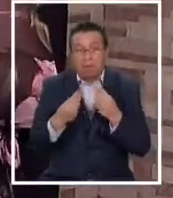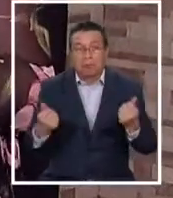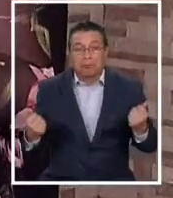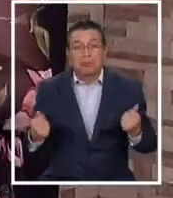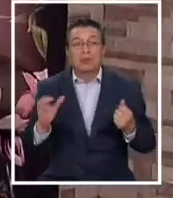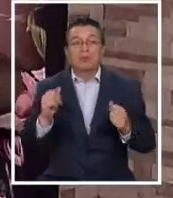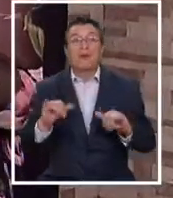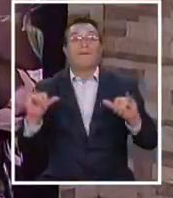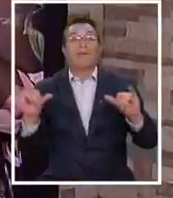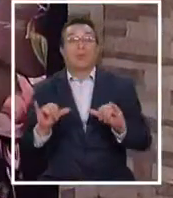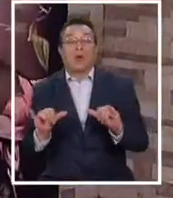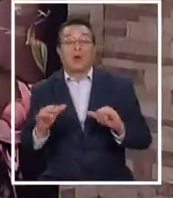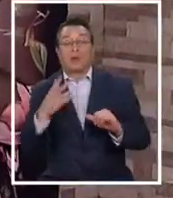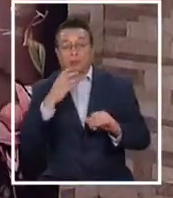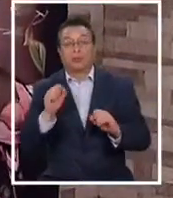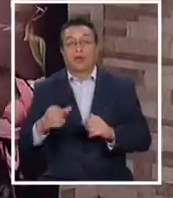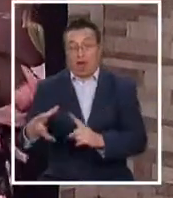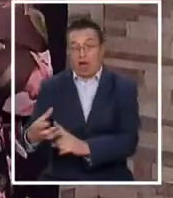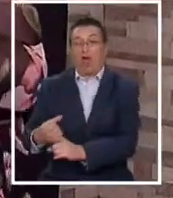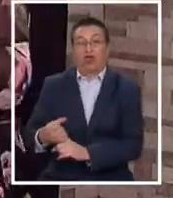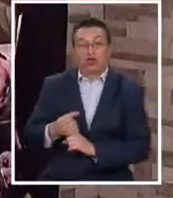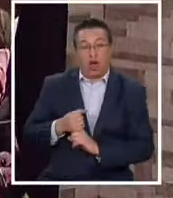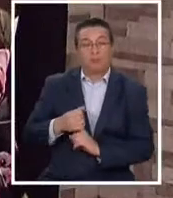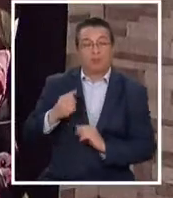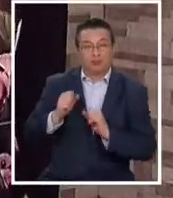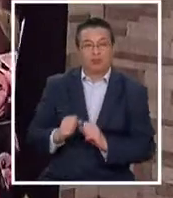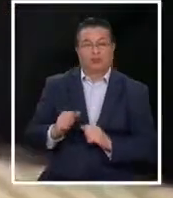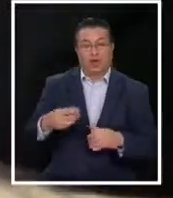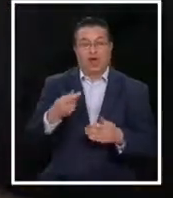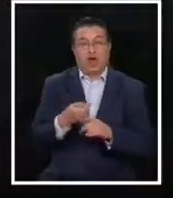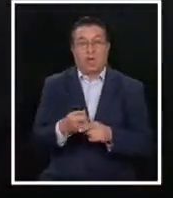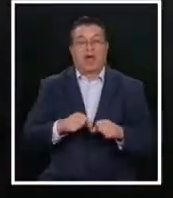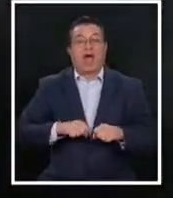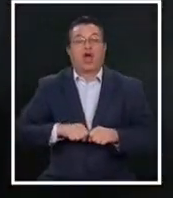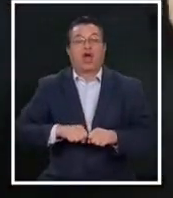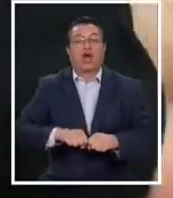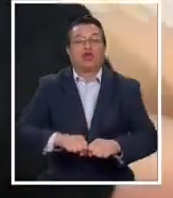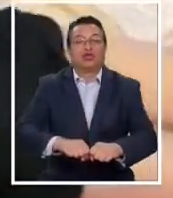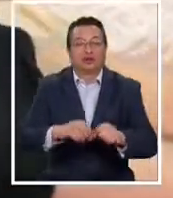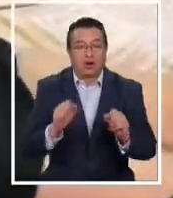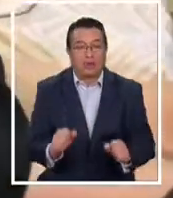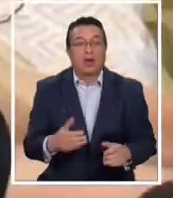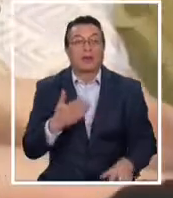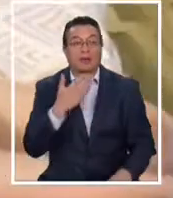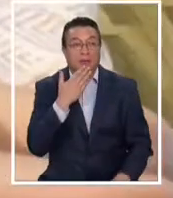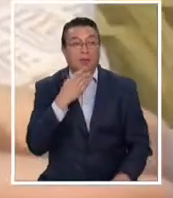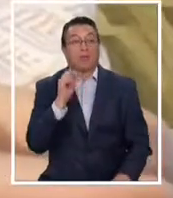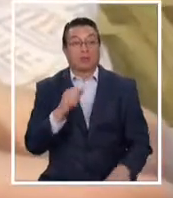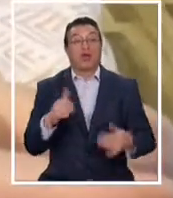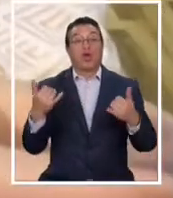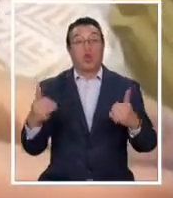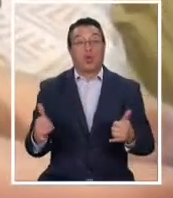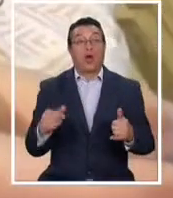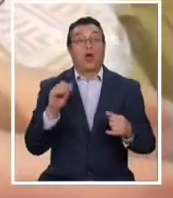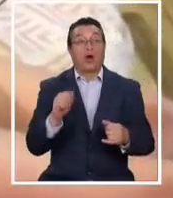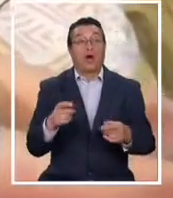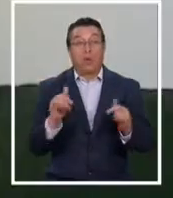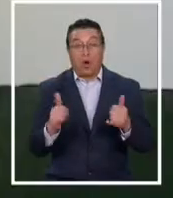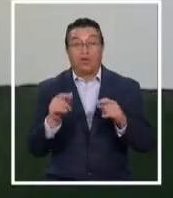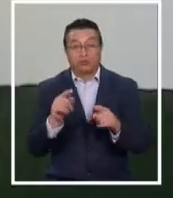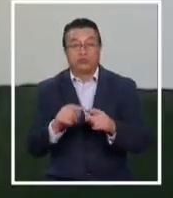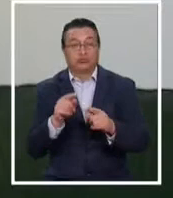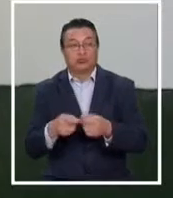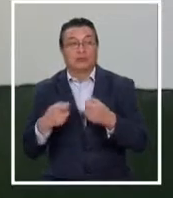Bebé, porque tú adoptas niños, puedes comprar coches. Y ese personaje lo puedes ocupar de juego en videojuego en videojuego.